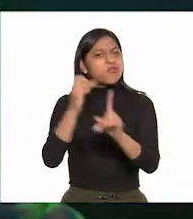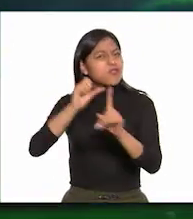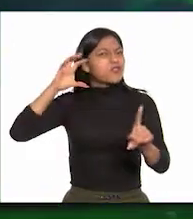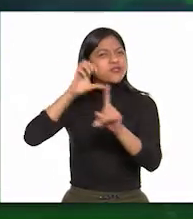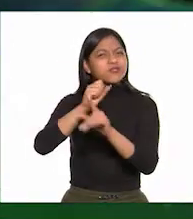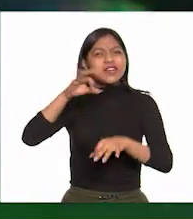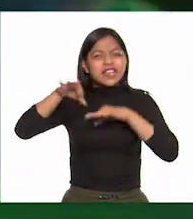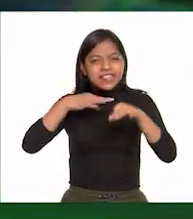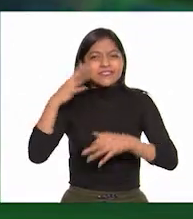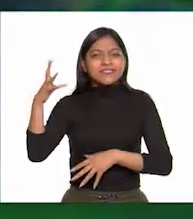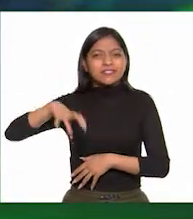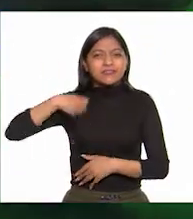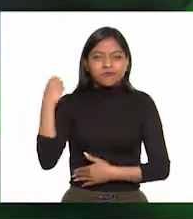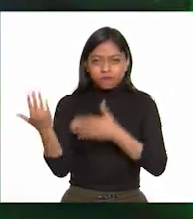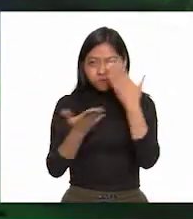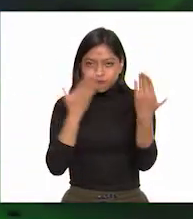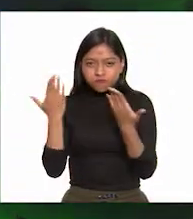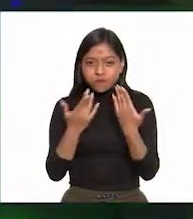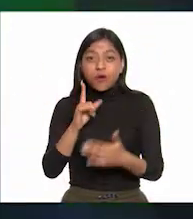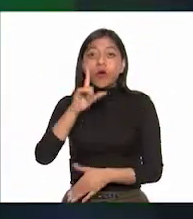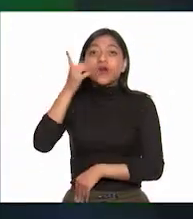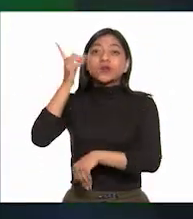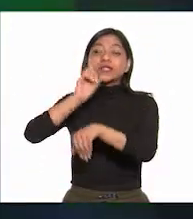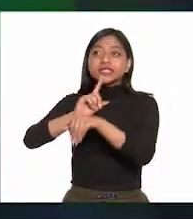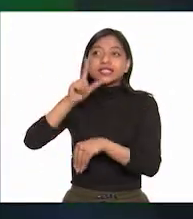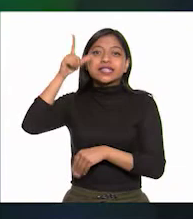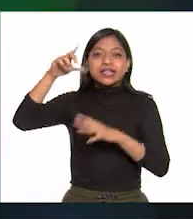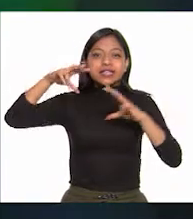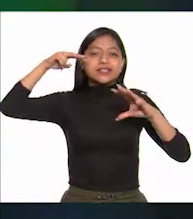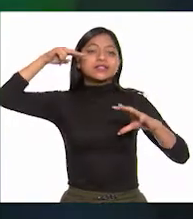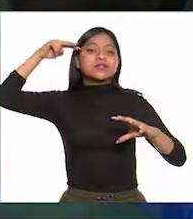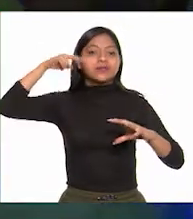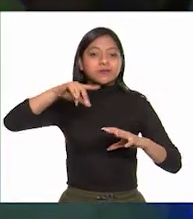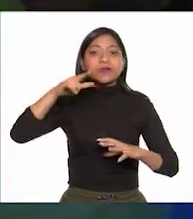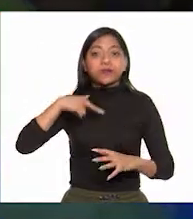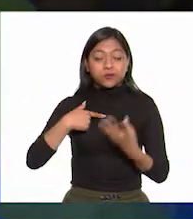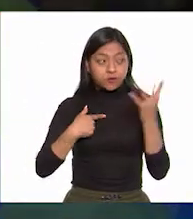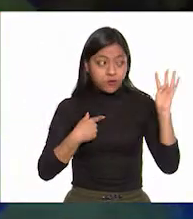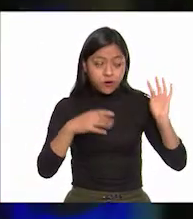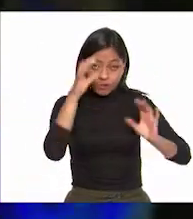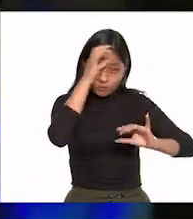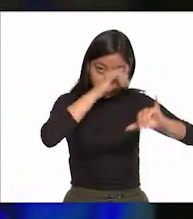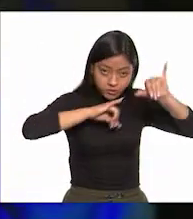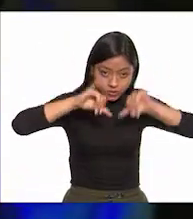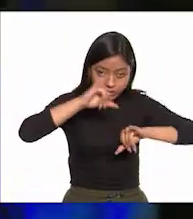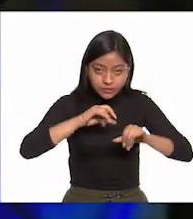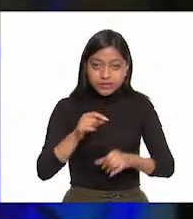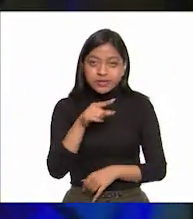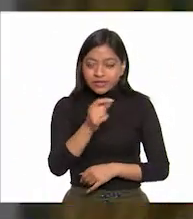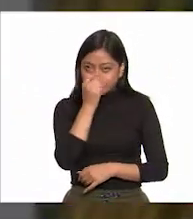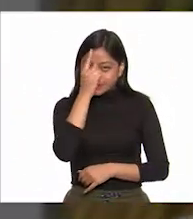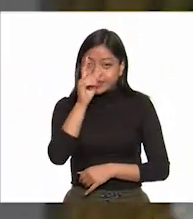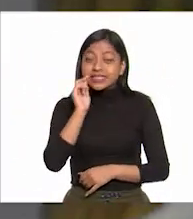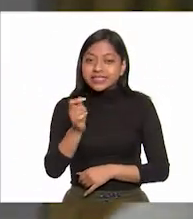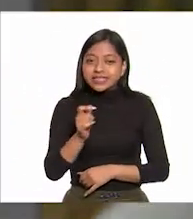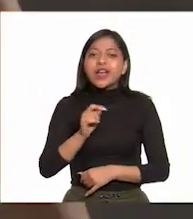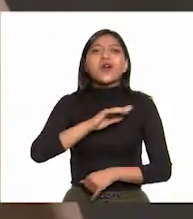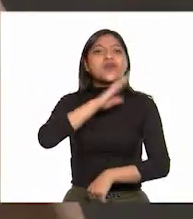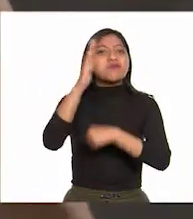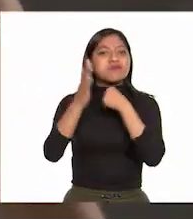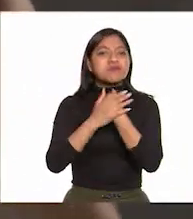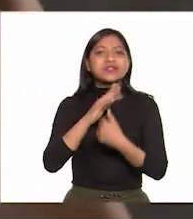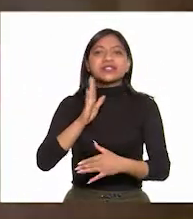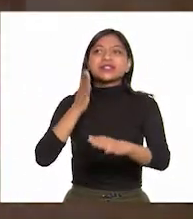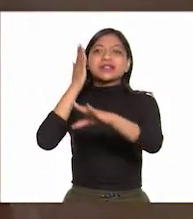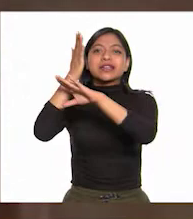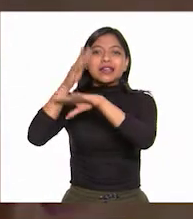trabajar en crear algo que algún día fuera al espacio y lo logré. Así que junto con otros científicos creamos un sensor que viajará en las próximas